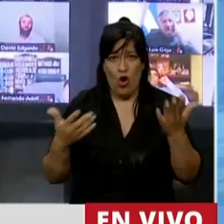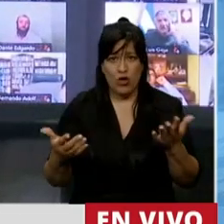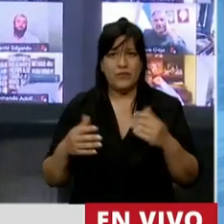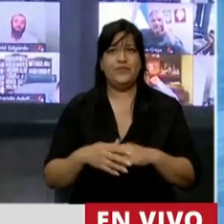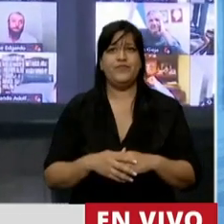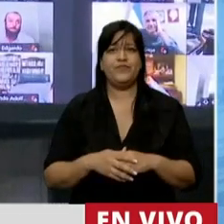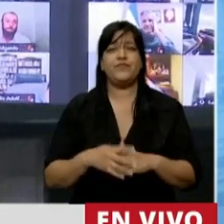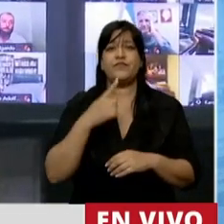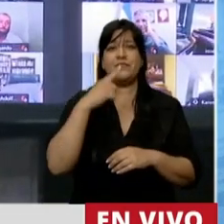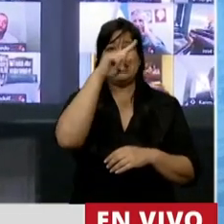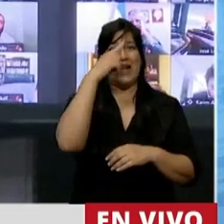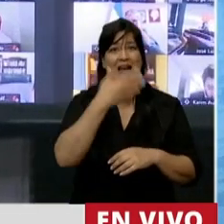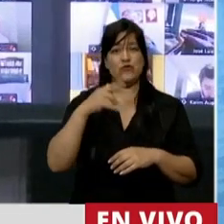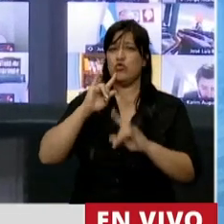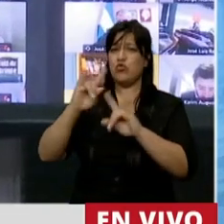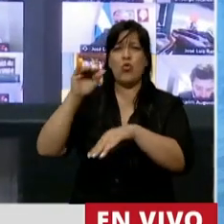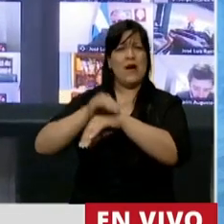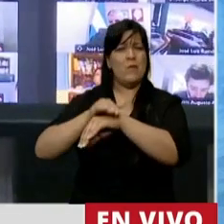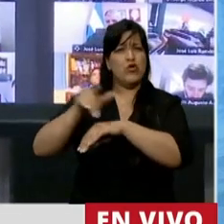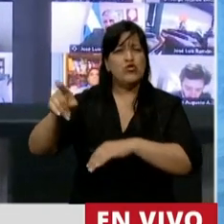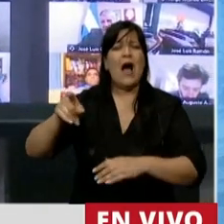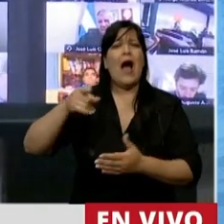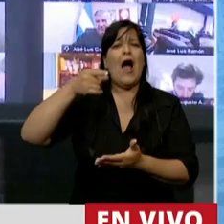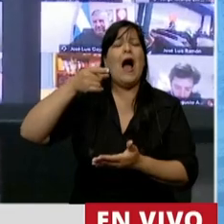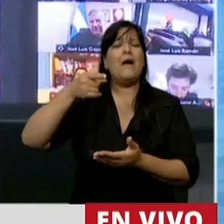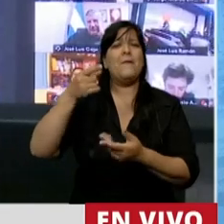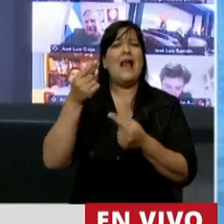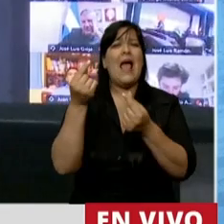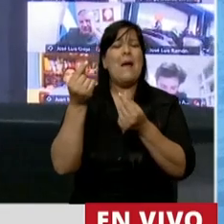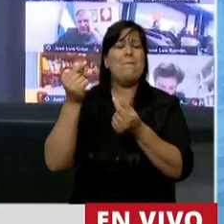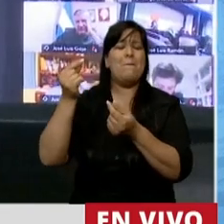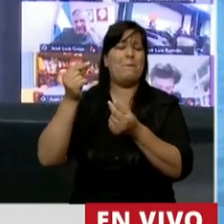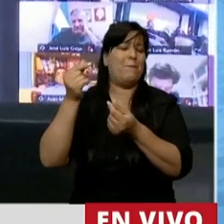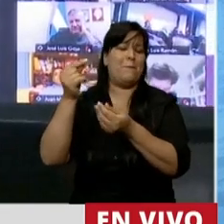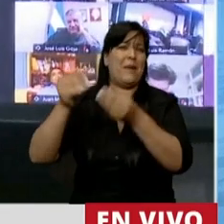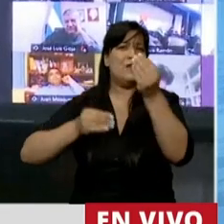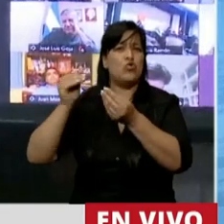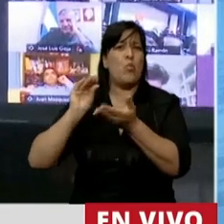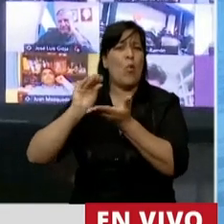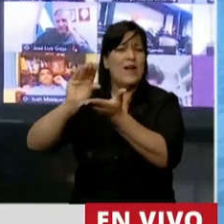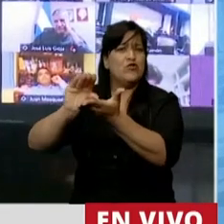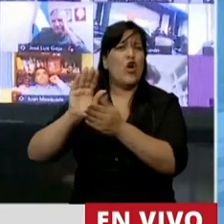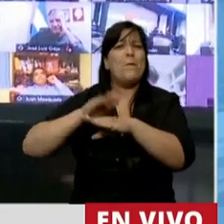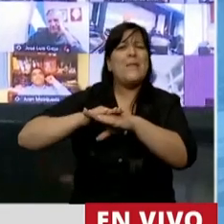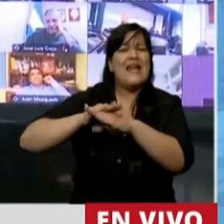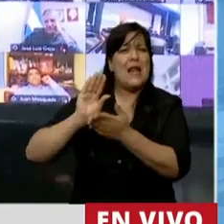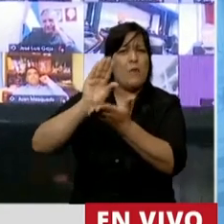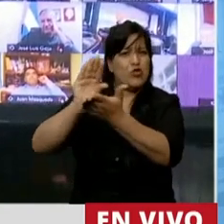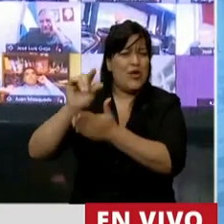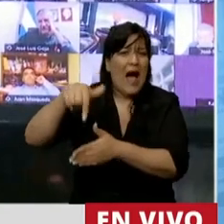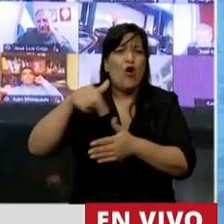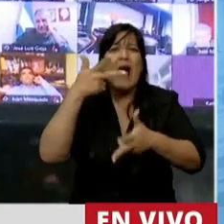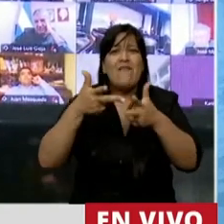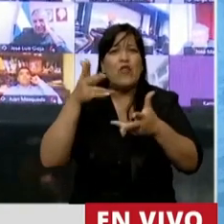que la nación tiene la obligación del dictado de los presupuestos mínimos. Entonces, de lo que estamos hablando es de presupuestos